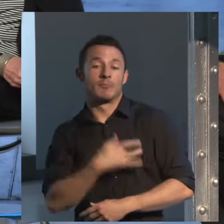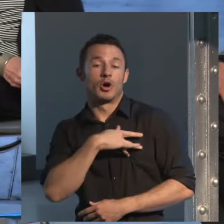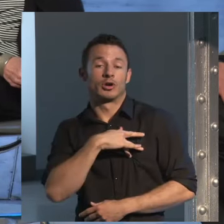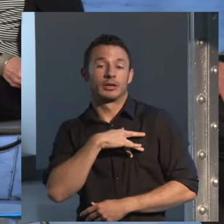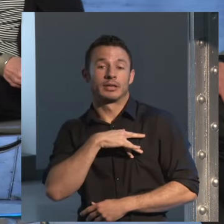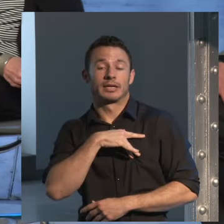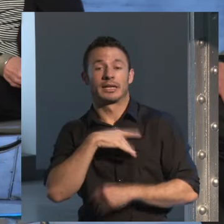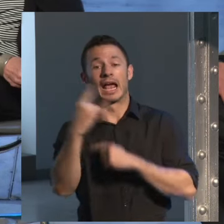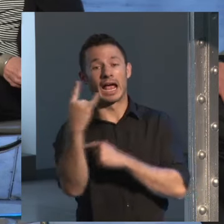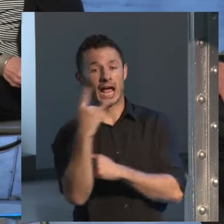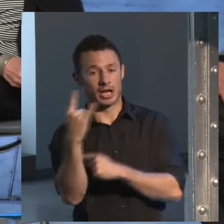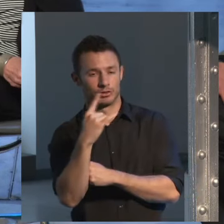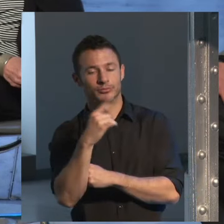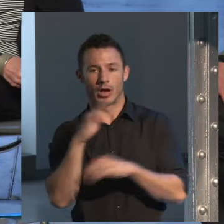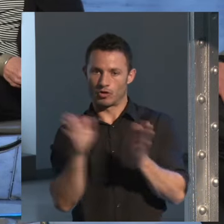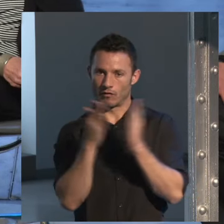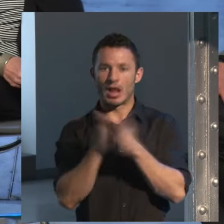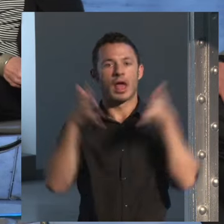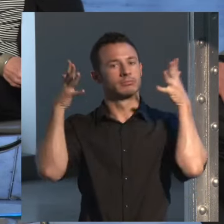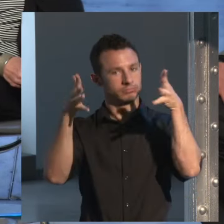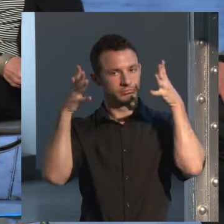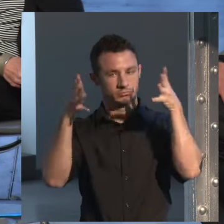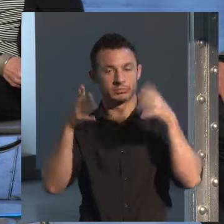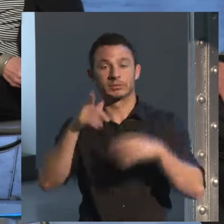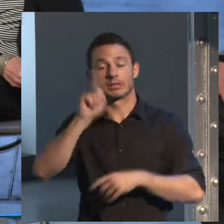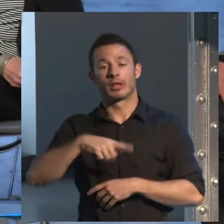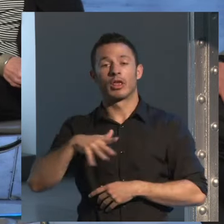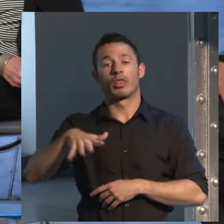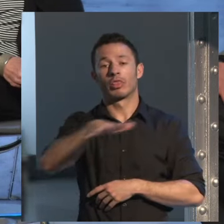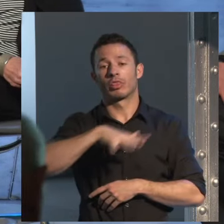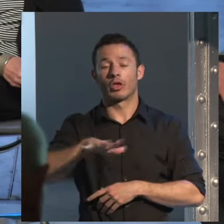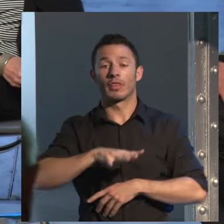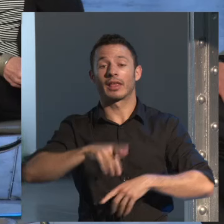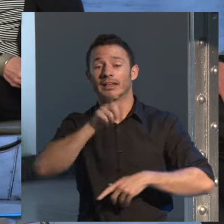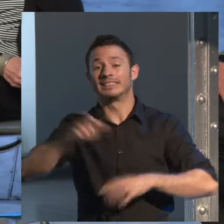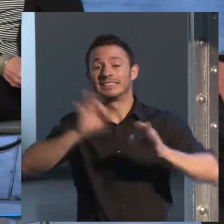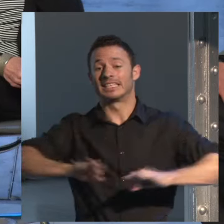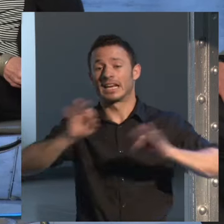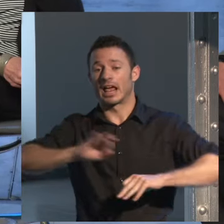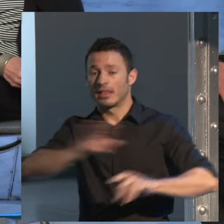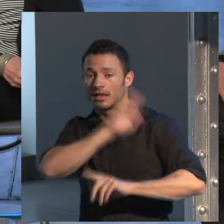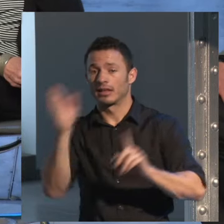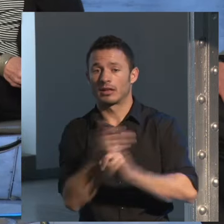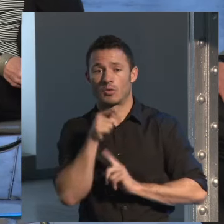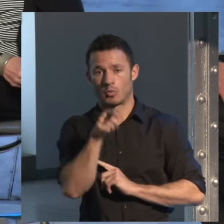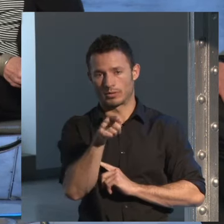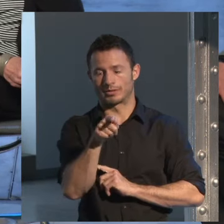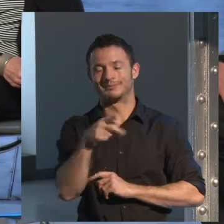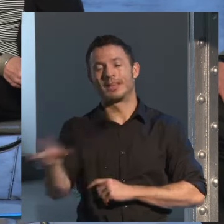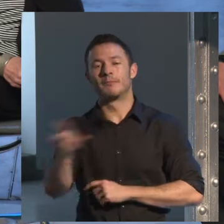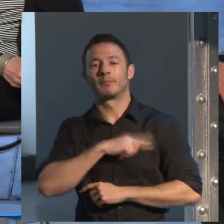les recomiendo encarecidamente, Donde nadie te encuentre, con la que consiguió el premio Nadal en 2011, y como no,